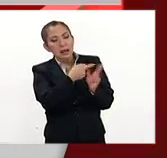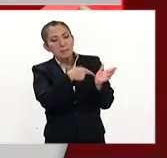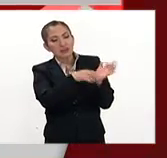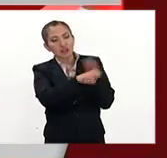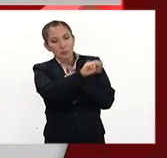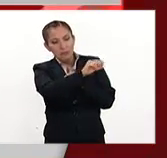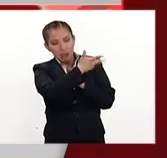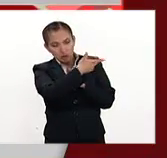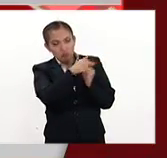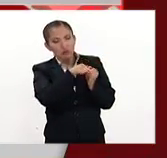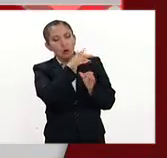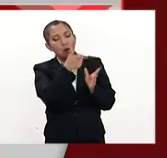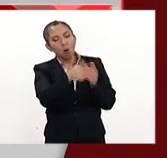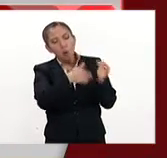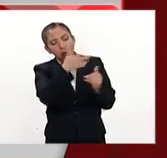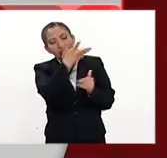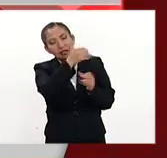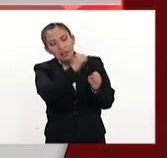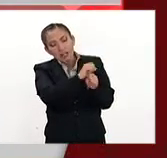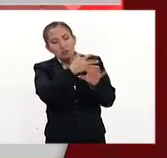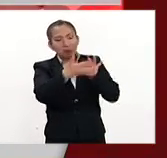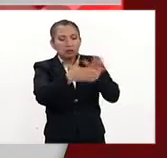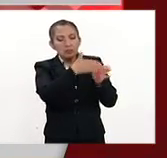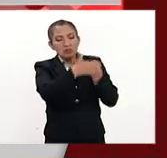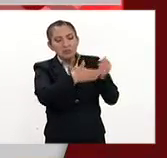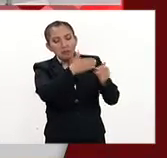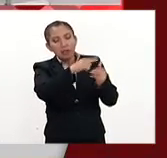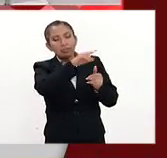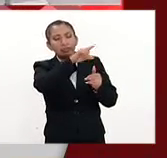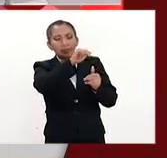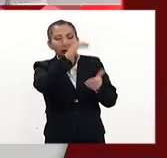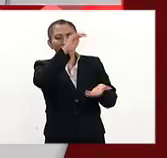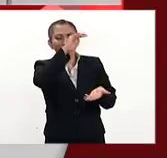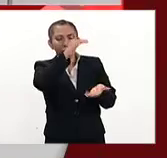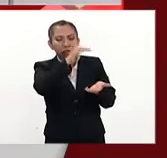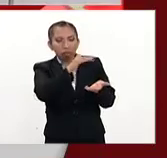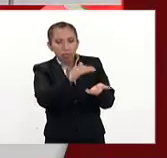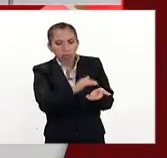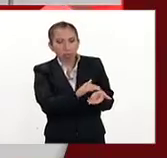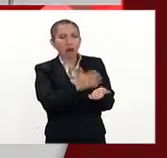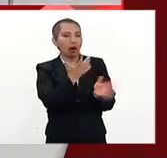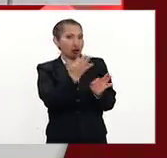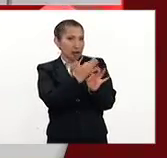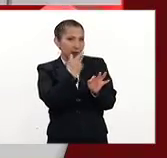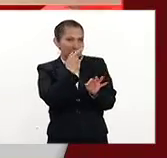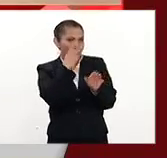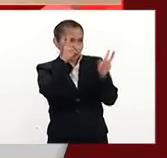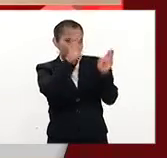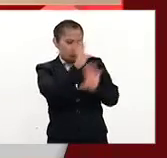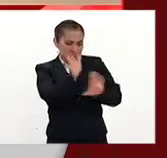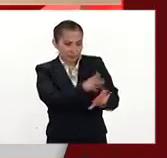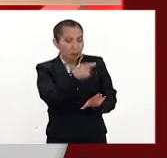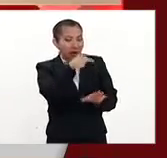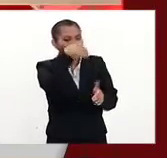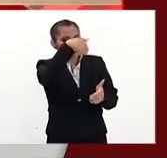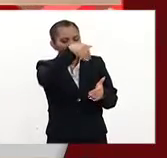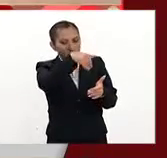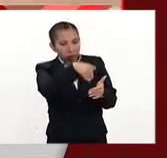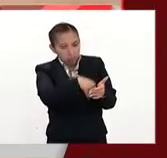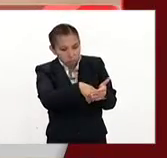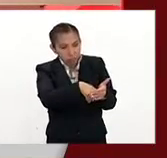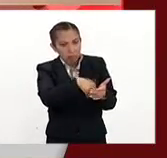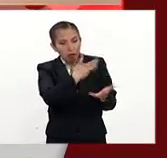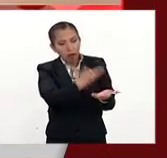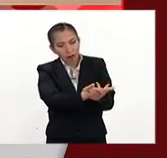98, funcionó 10 años aproximadamente, y luego, pues por X, ahorita no vamos a meternos en eso, pero tuvimos un periodo de